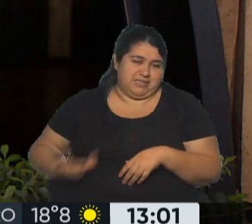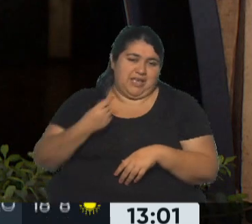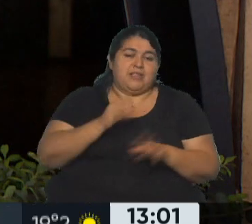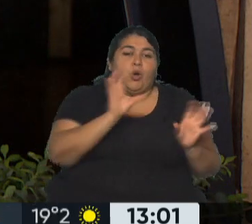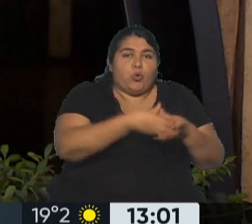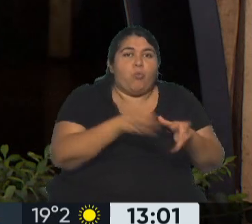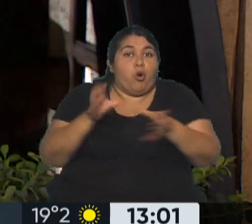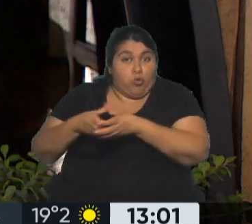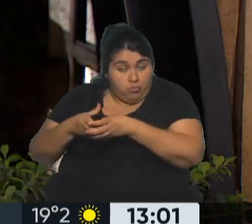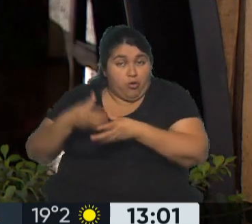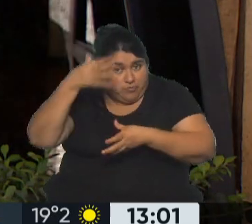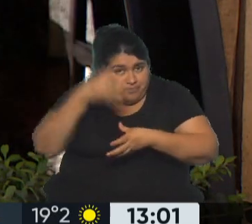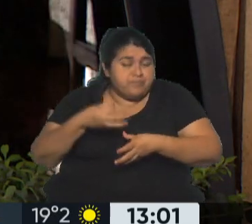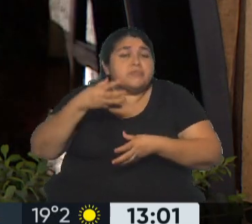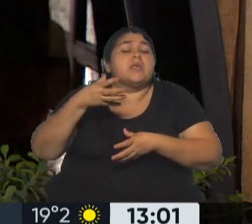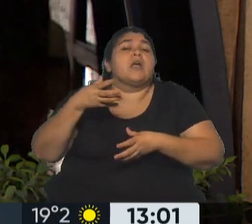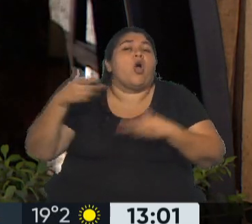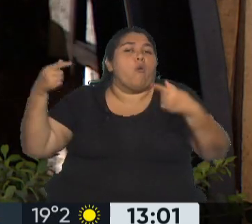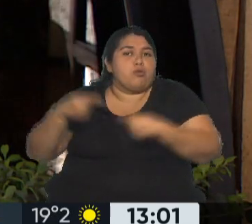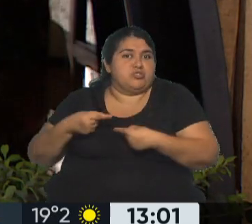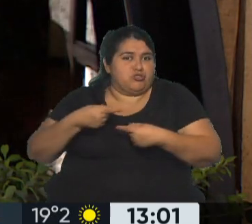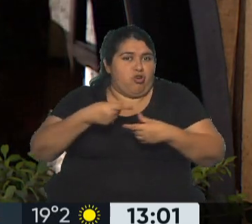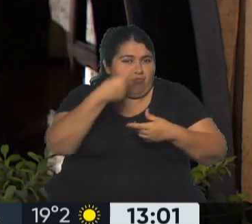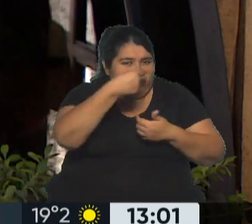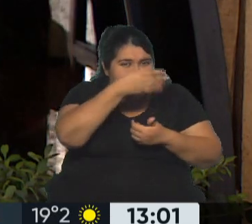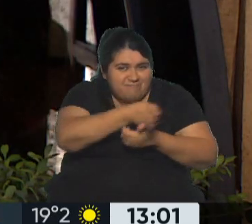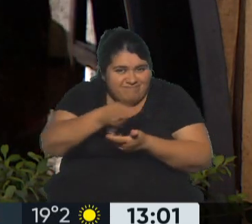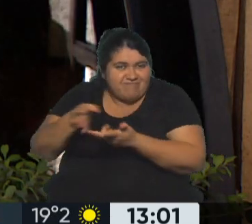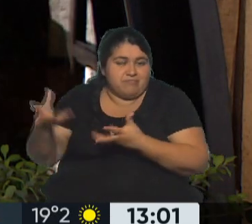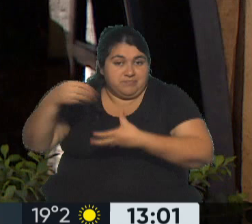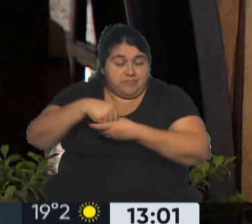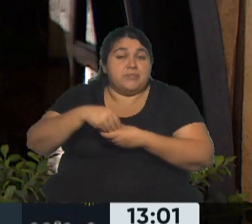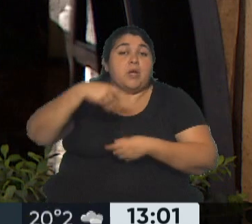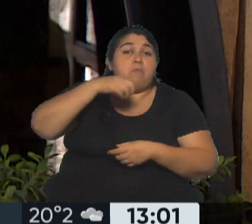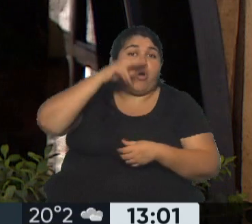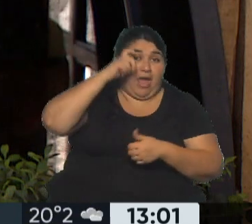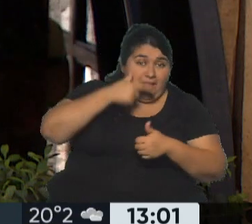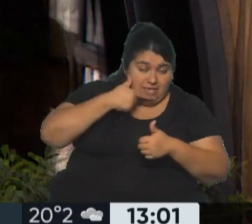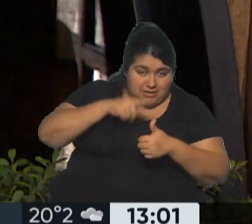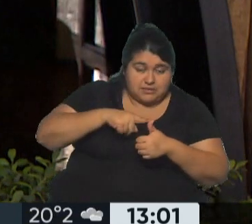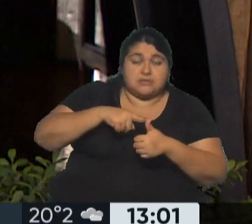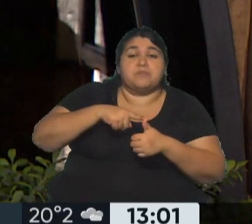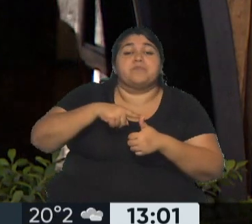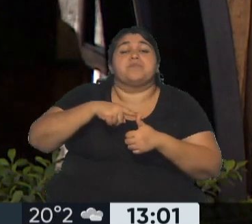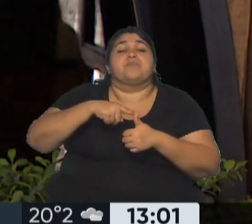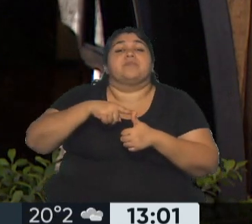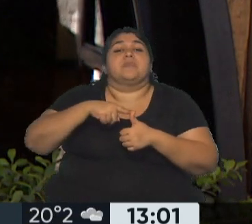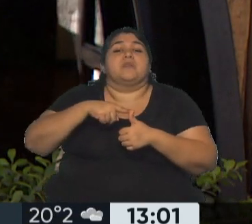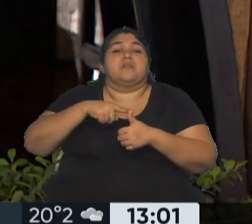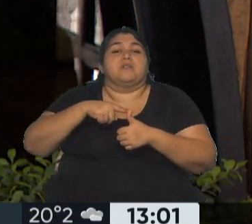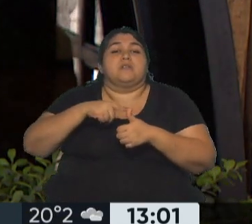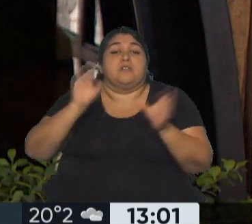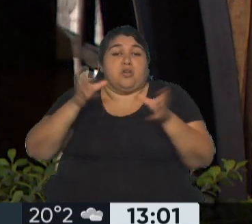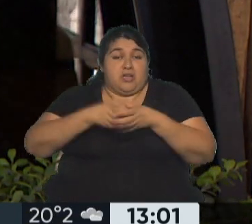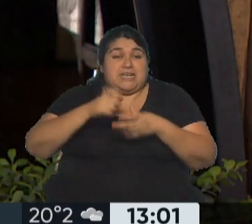partidos que integran la coalición opositora. Estuvieron en este encuentro Gerardo Morales, el presidente de la Convención de la